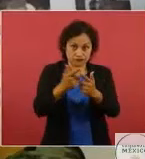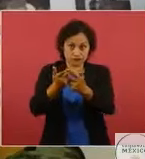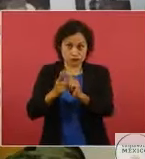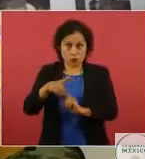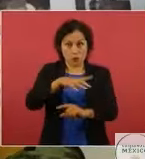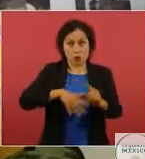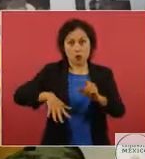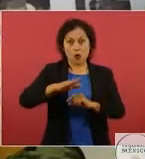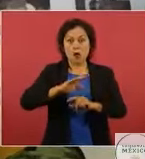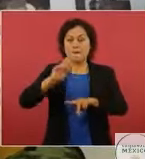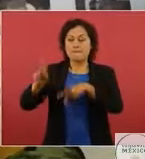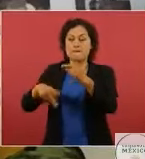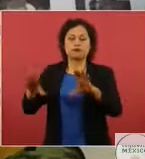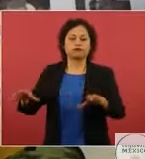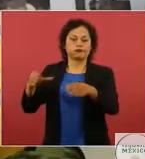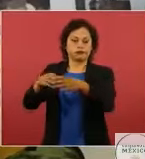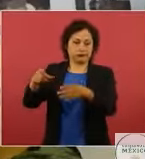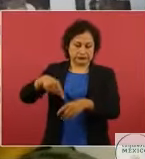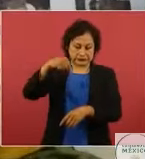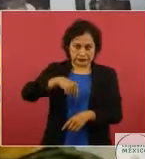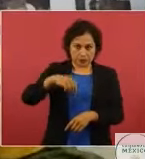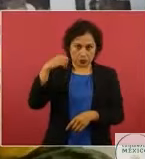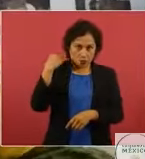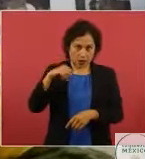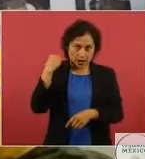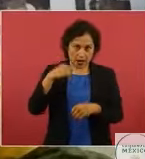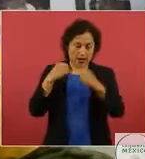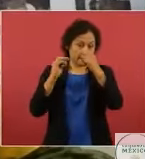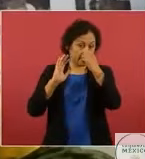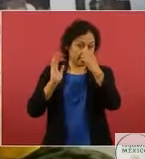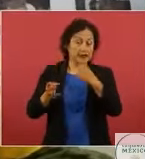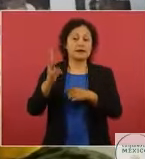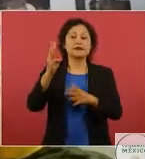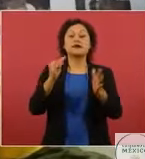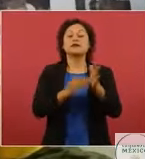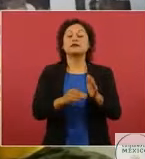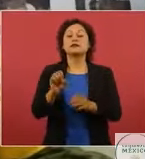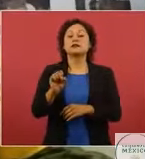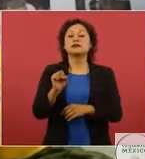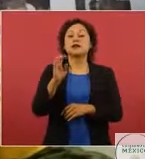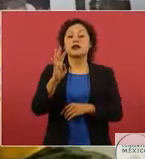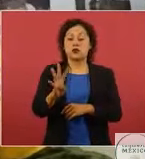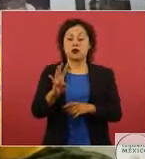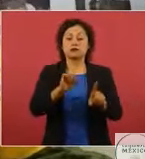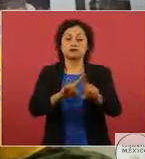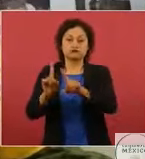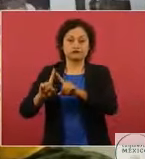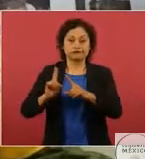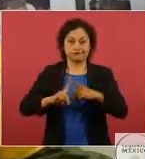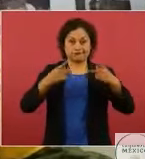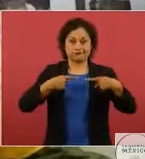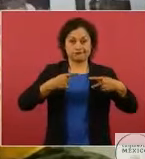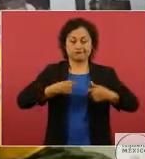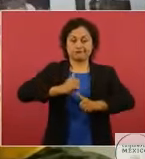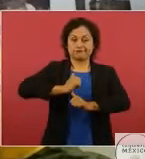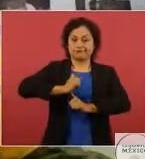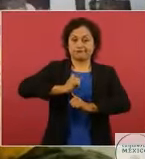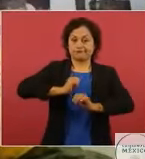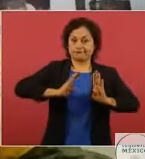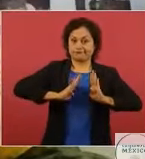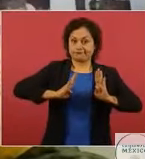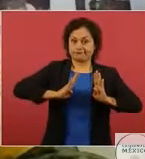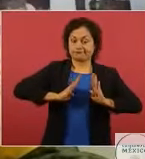aquí en Oaxaca con 3,064 elementos del Ejército, Fuerza Aérea, Marina y de la propia Guardia,